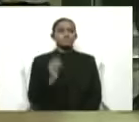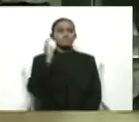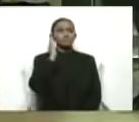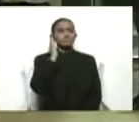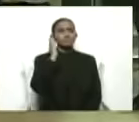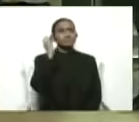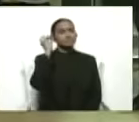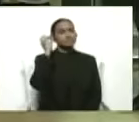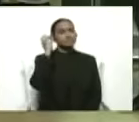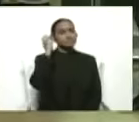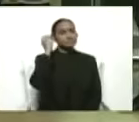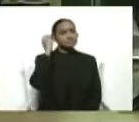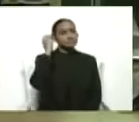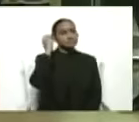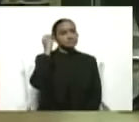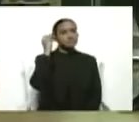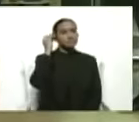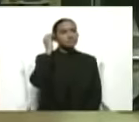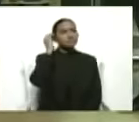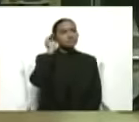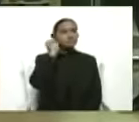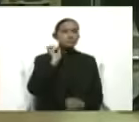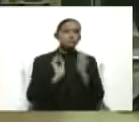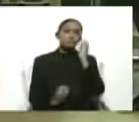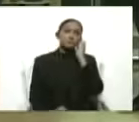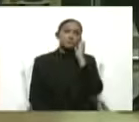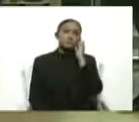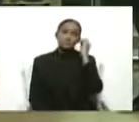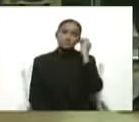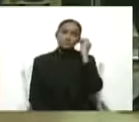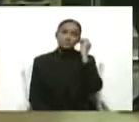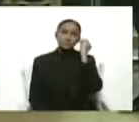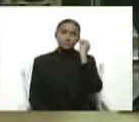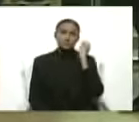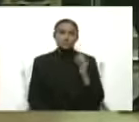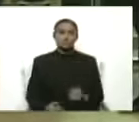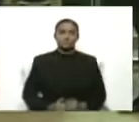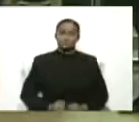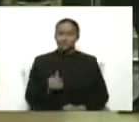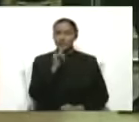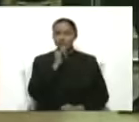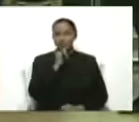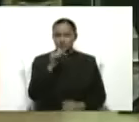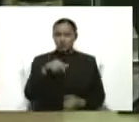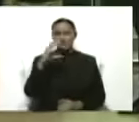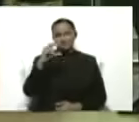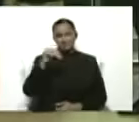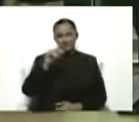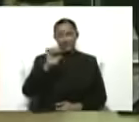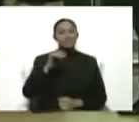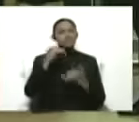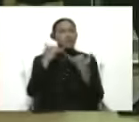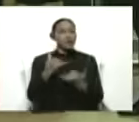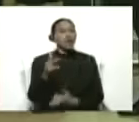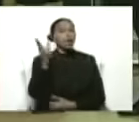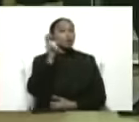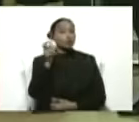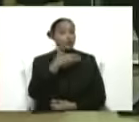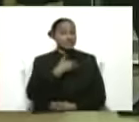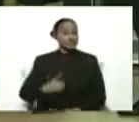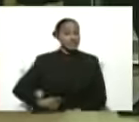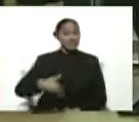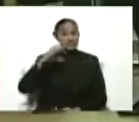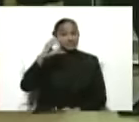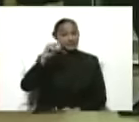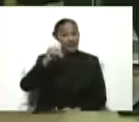Así es, a esta hora establecemos el contacto informativo desde la sede del Consejo Nacional Electoral donde se produce importante información. De inmediato vamos a escuchar al presidente del CNE, Elvis